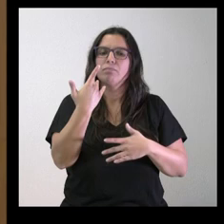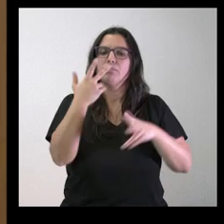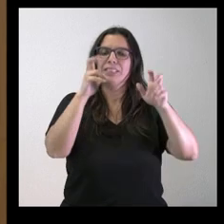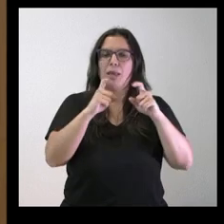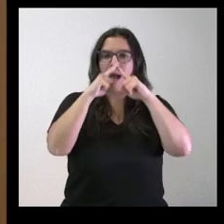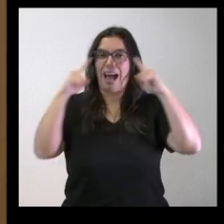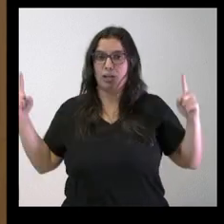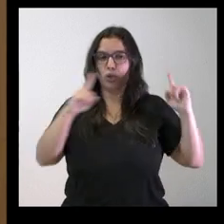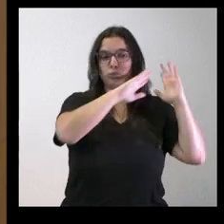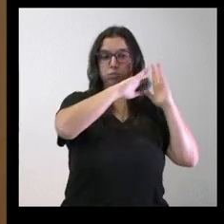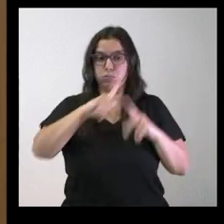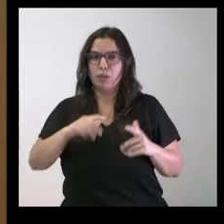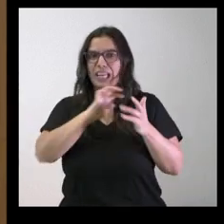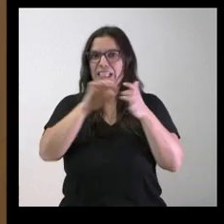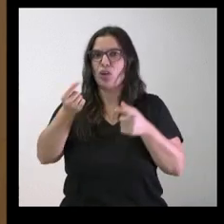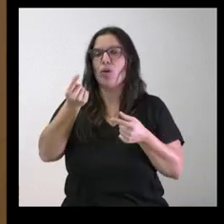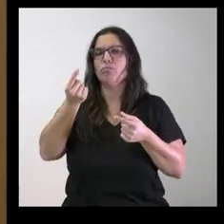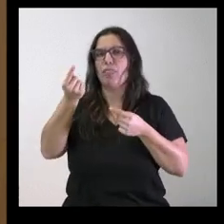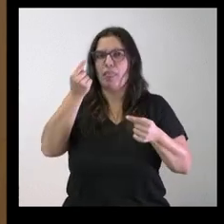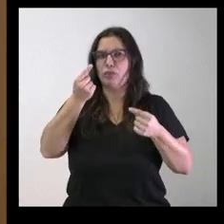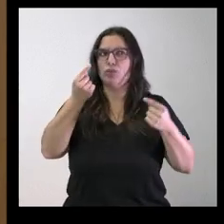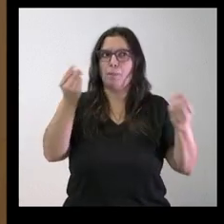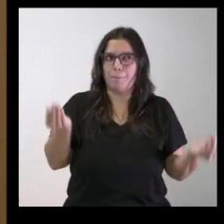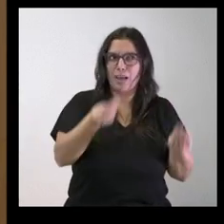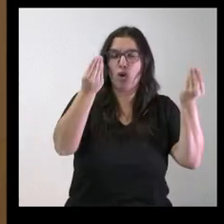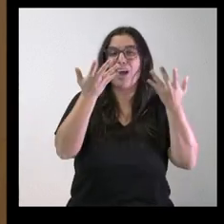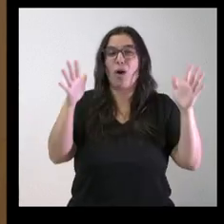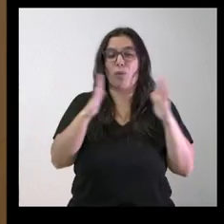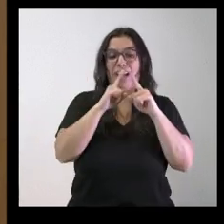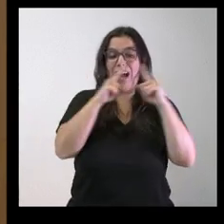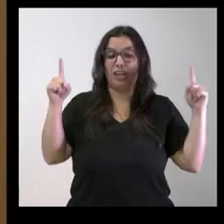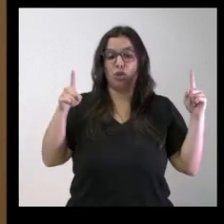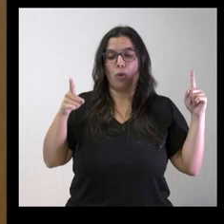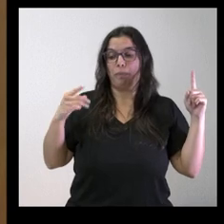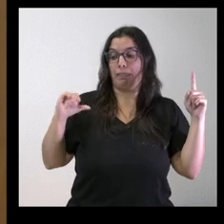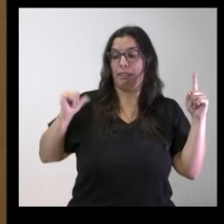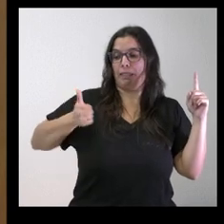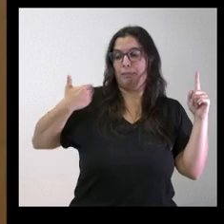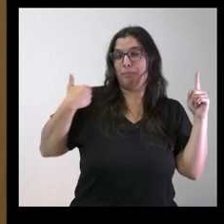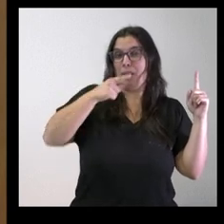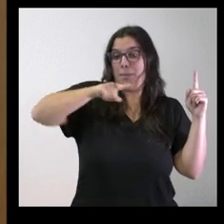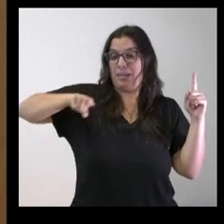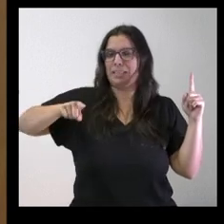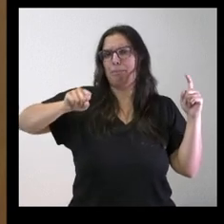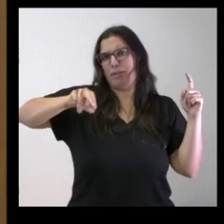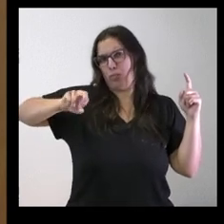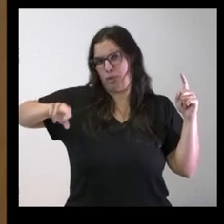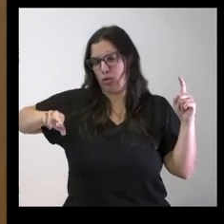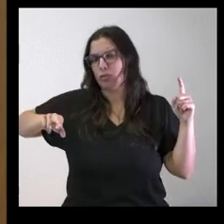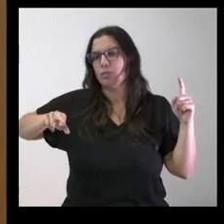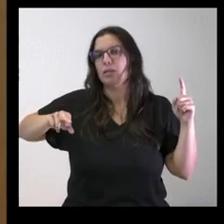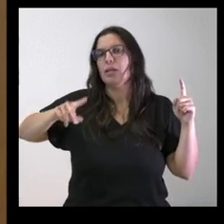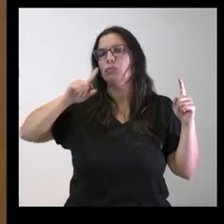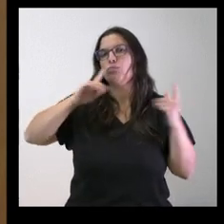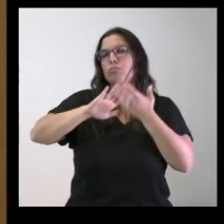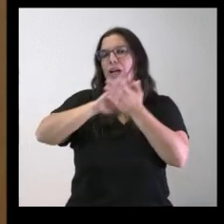Castilla y León sigue presentando mejores datos pero que en los últimos meses el deterioro es evidente y creo que ha hablado de los próximos cinco